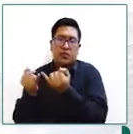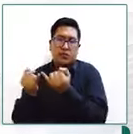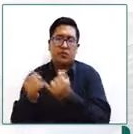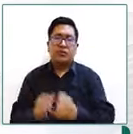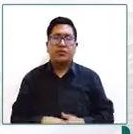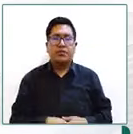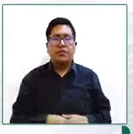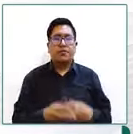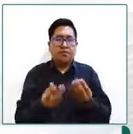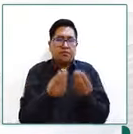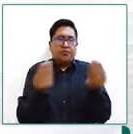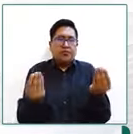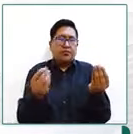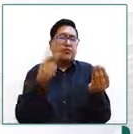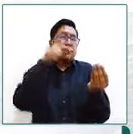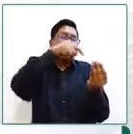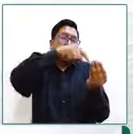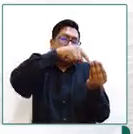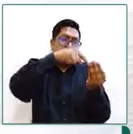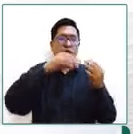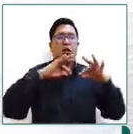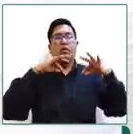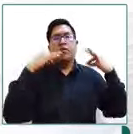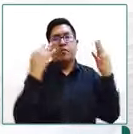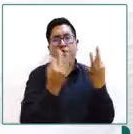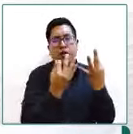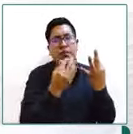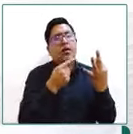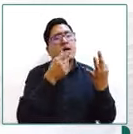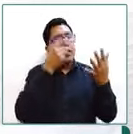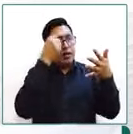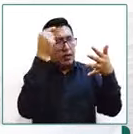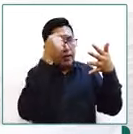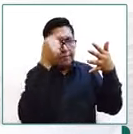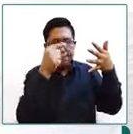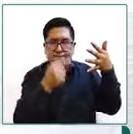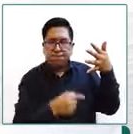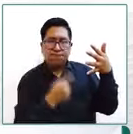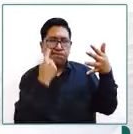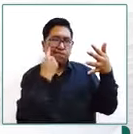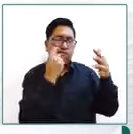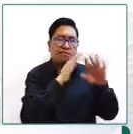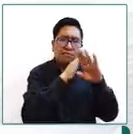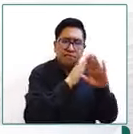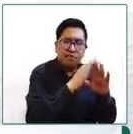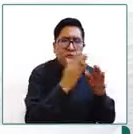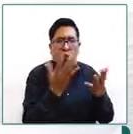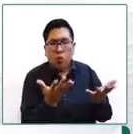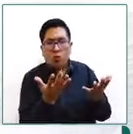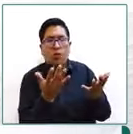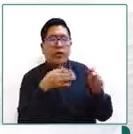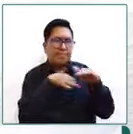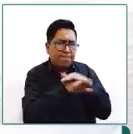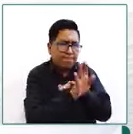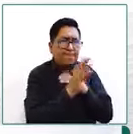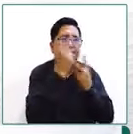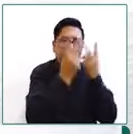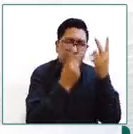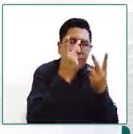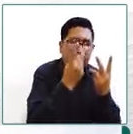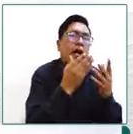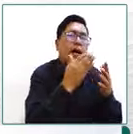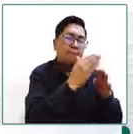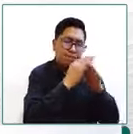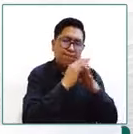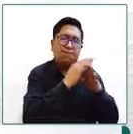en cuanto a las condiciones familiares existen múltiples situaciones que limitan que obstaculizan estas visitas a las niñas